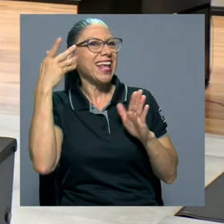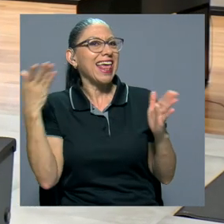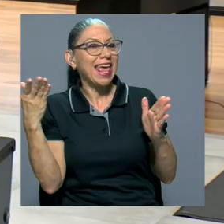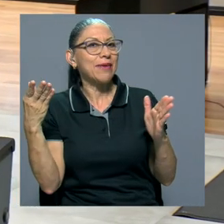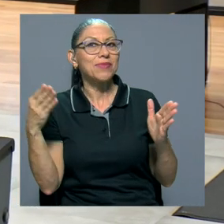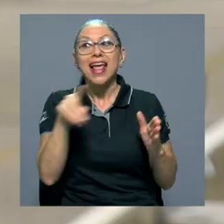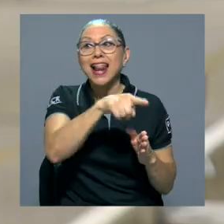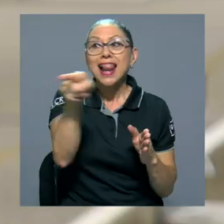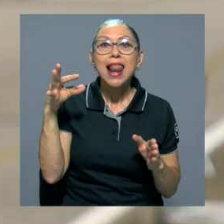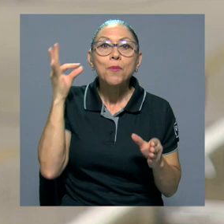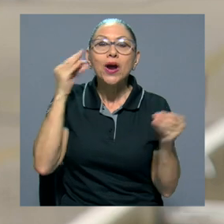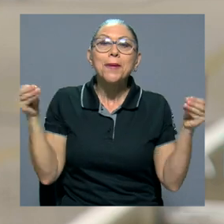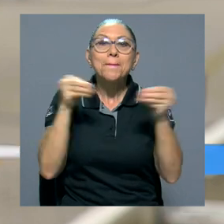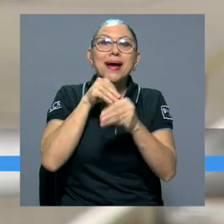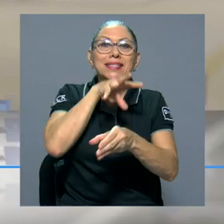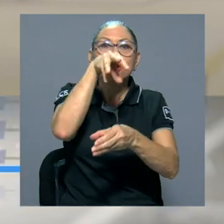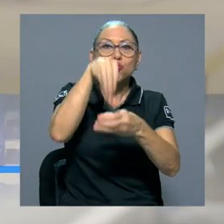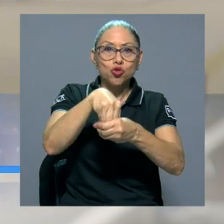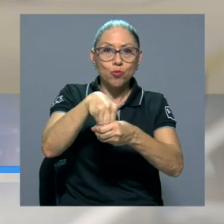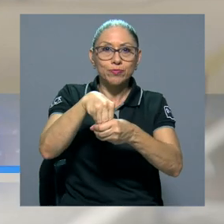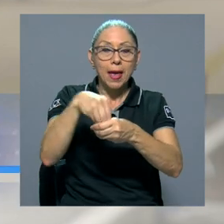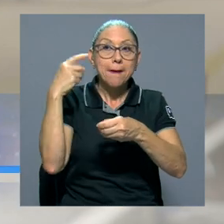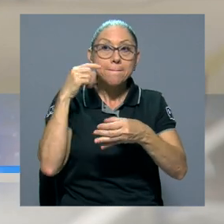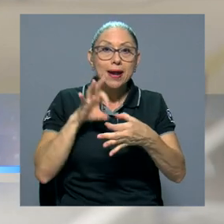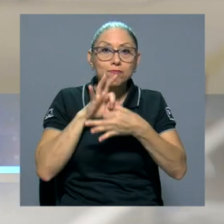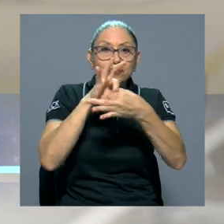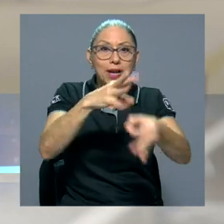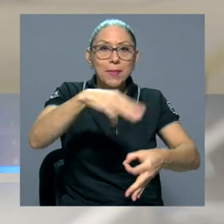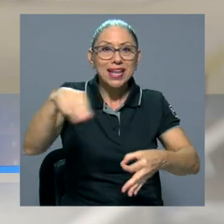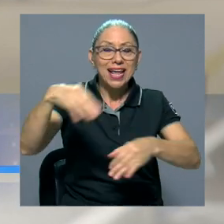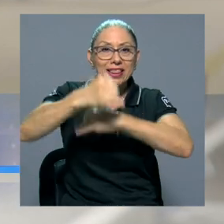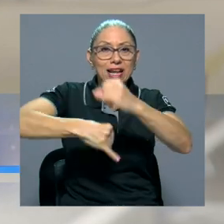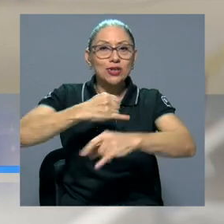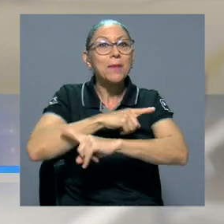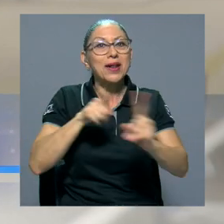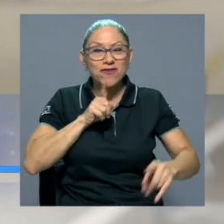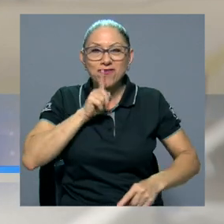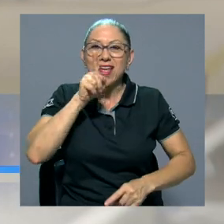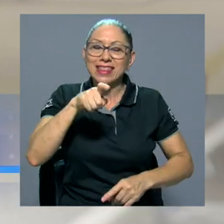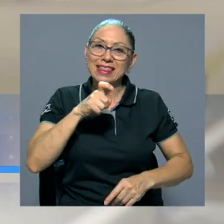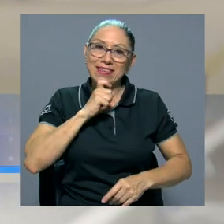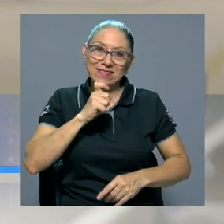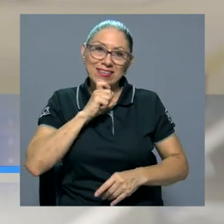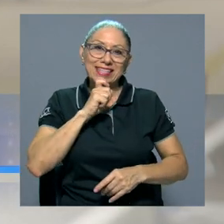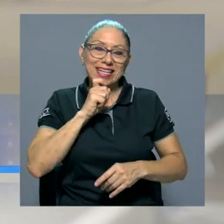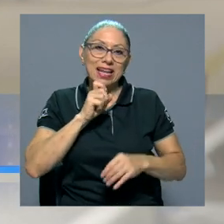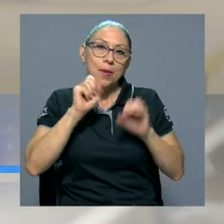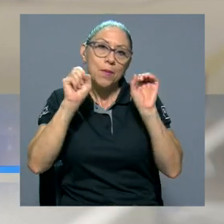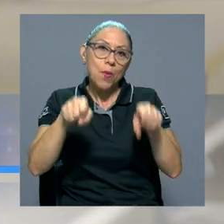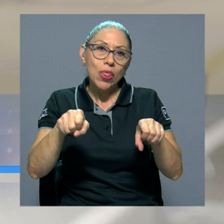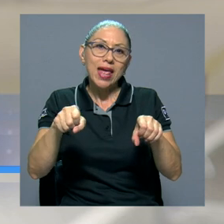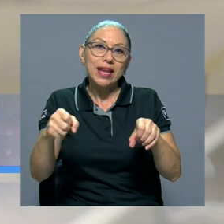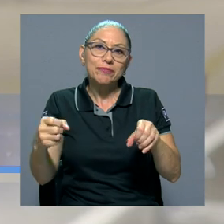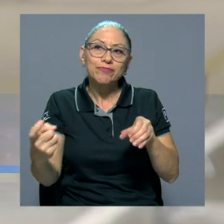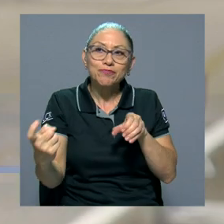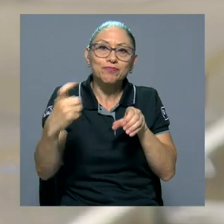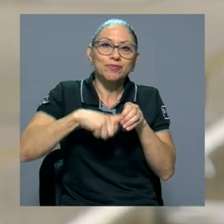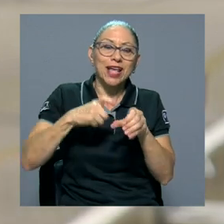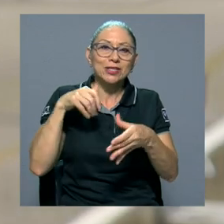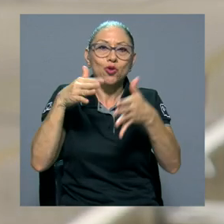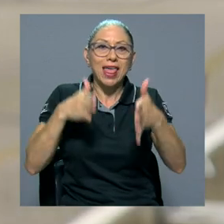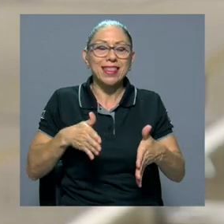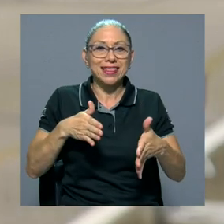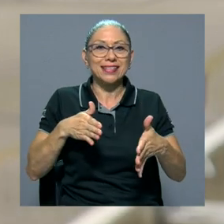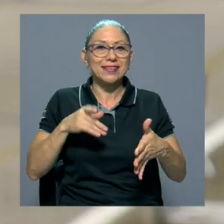por la Organización Marítima Internacional, no es menos cierto que ha sido un poco difícil embarcar a estudiantes de sexo femenino.